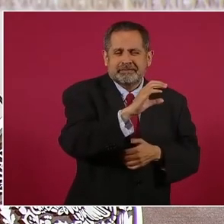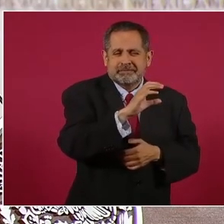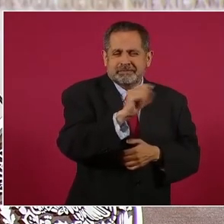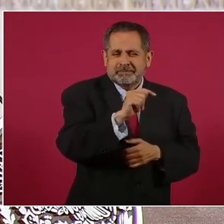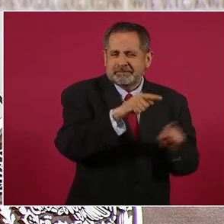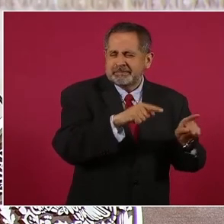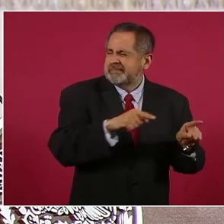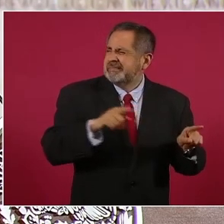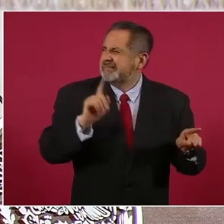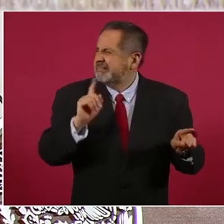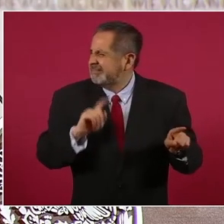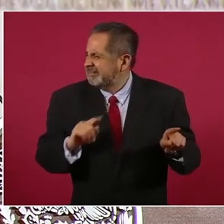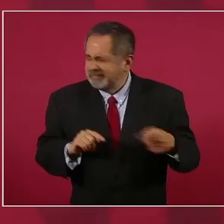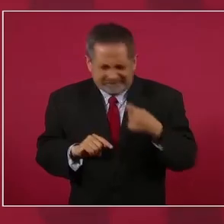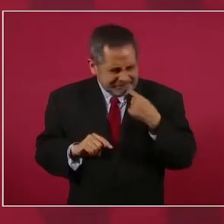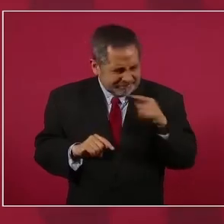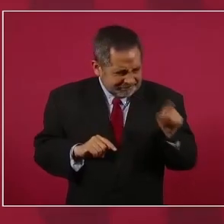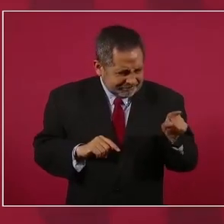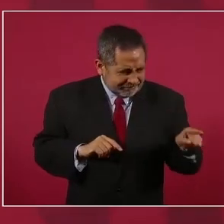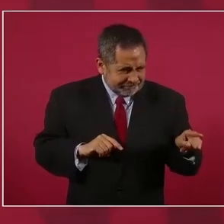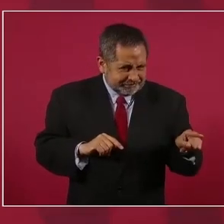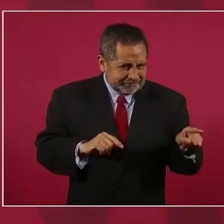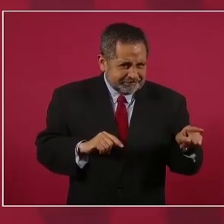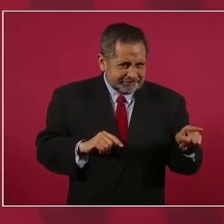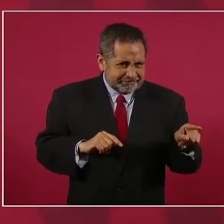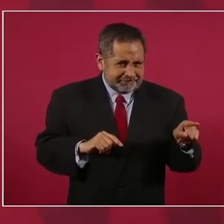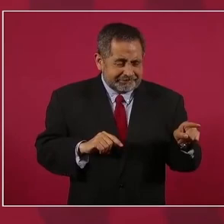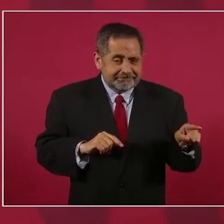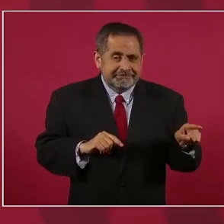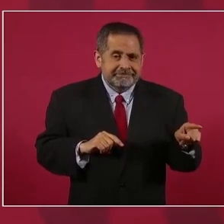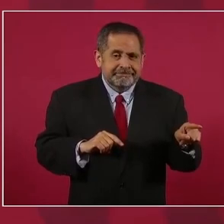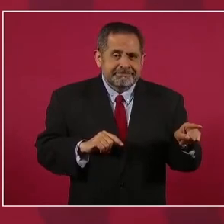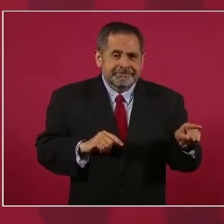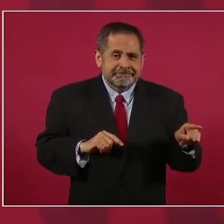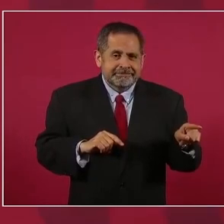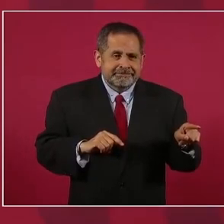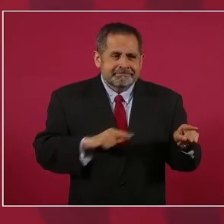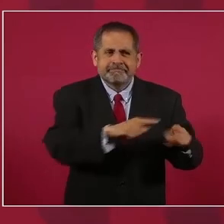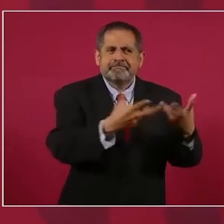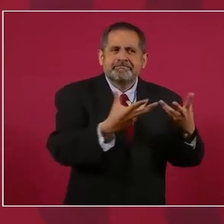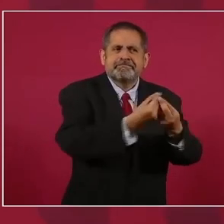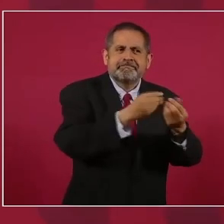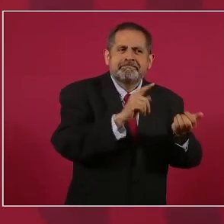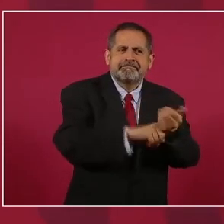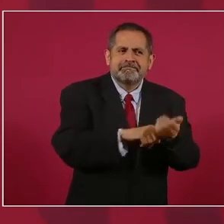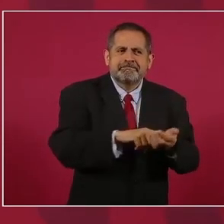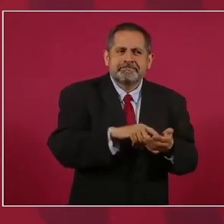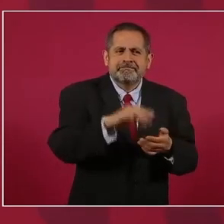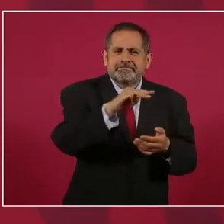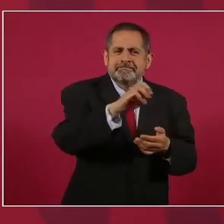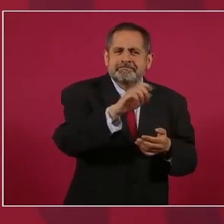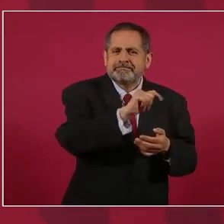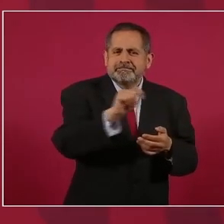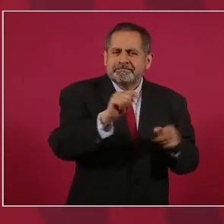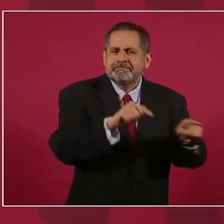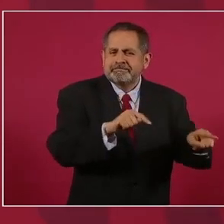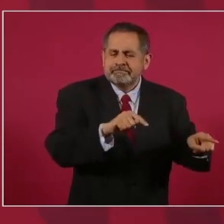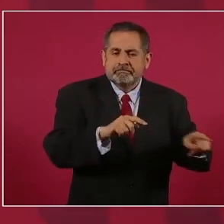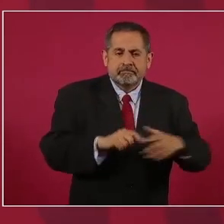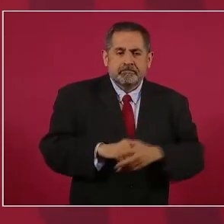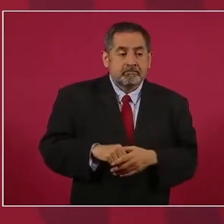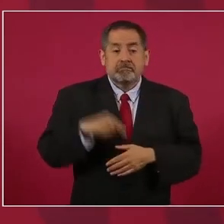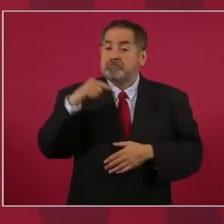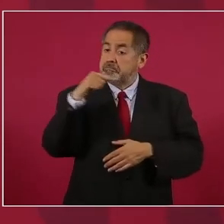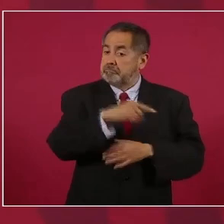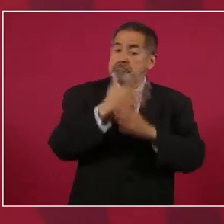MIT, entonces sacó de